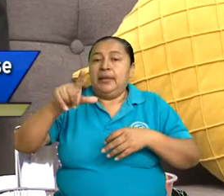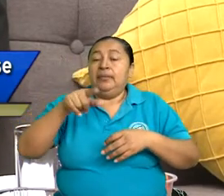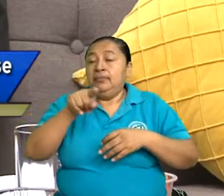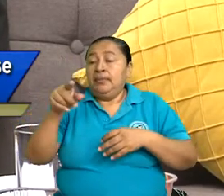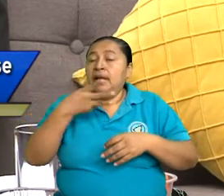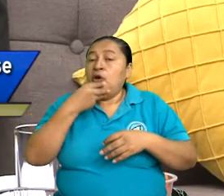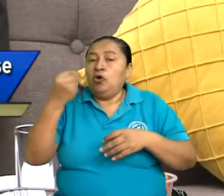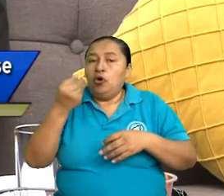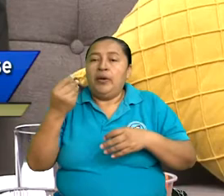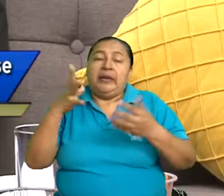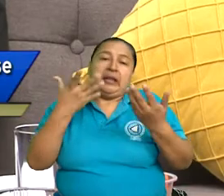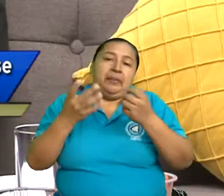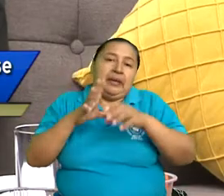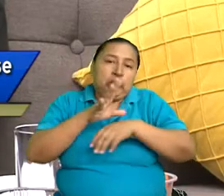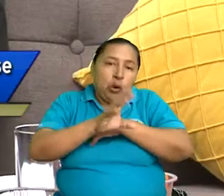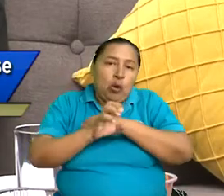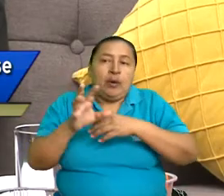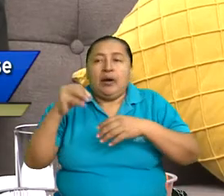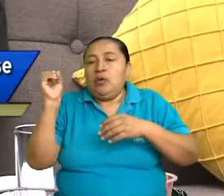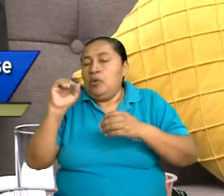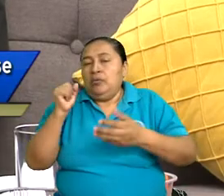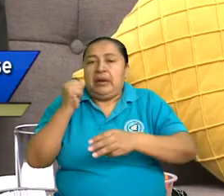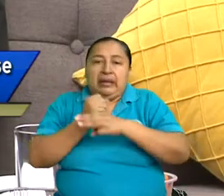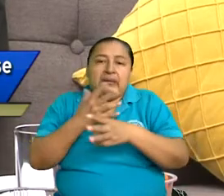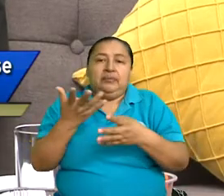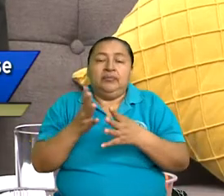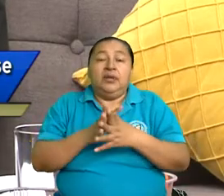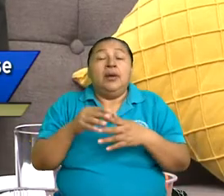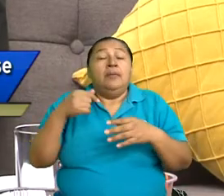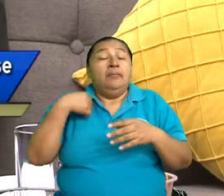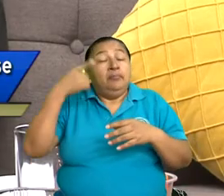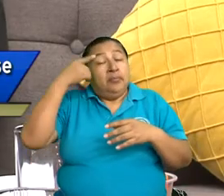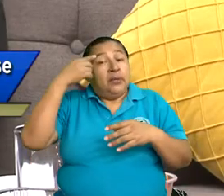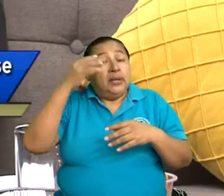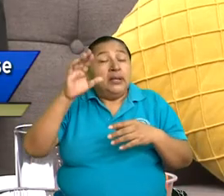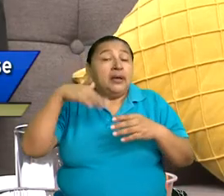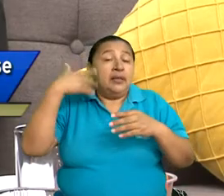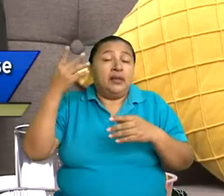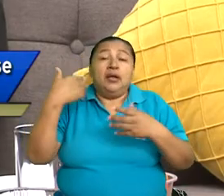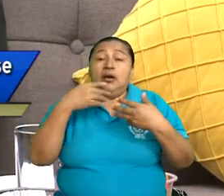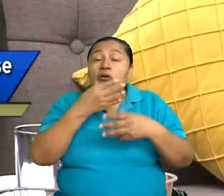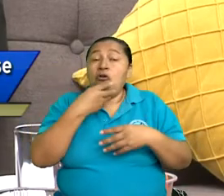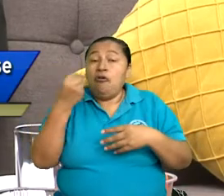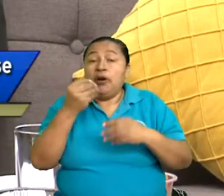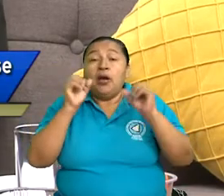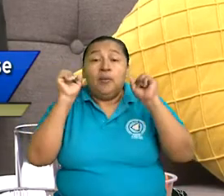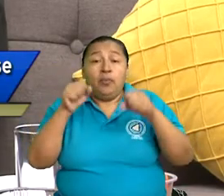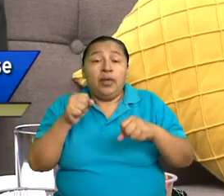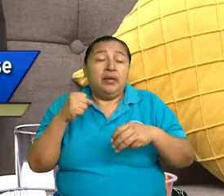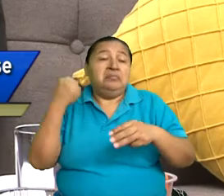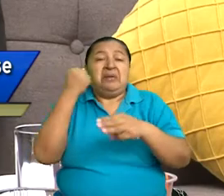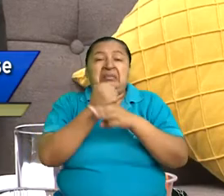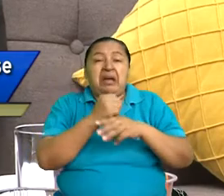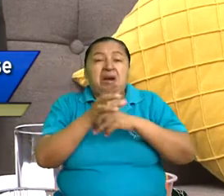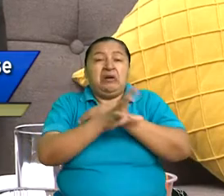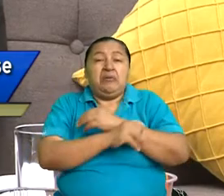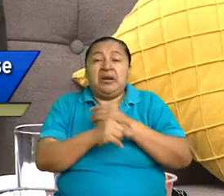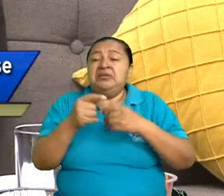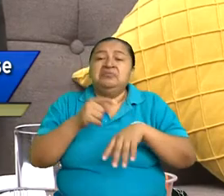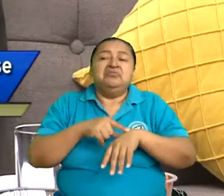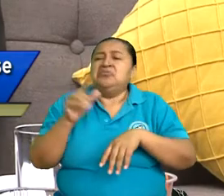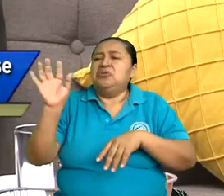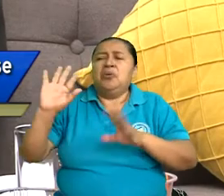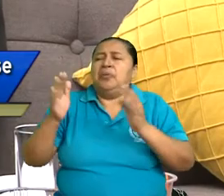adolescentes, se ha creído que los adolescentes pueden cometer cualquier tipo de acción delictiva y no pasa nada,